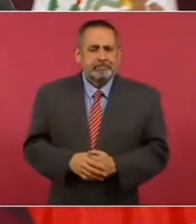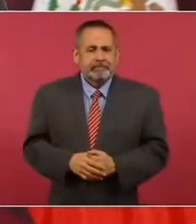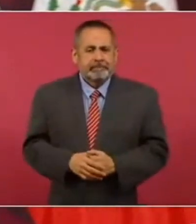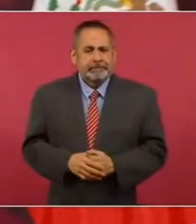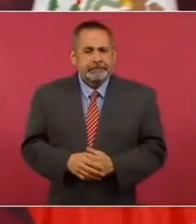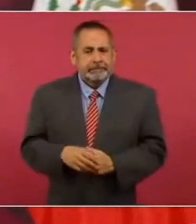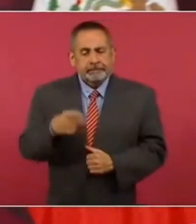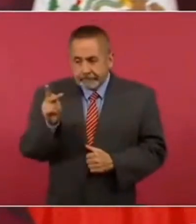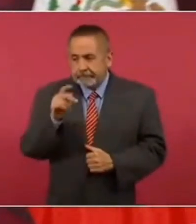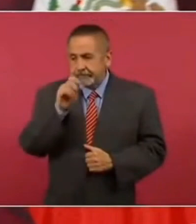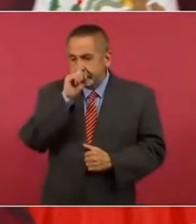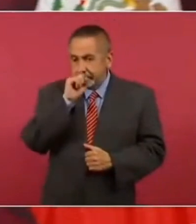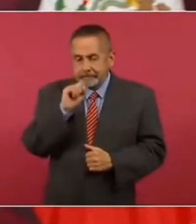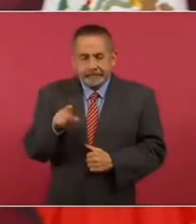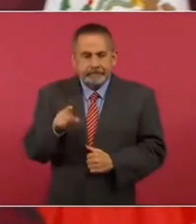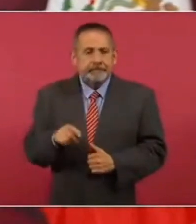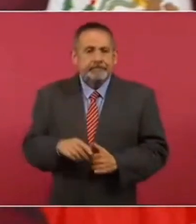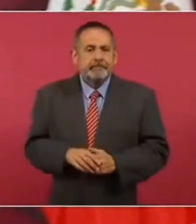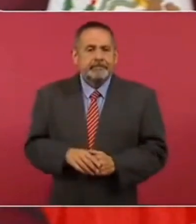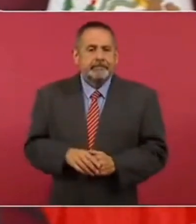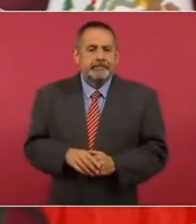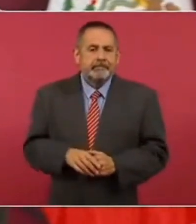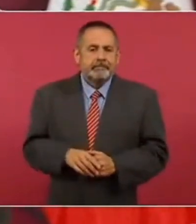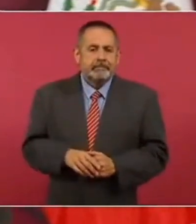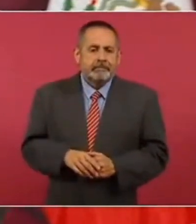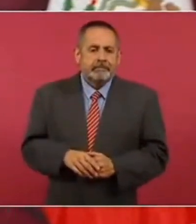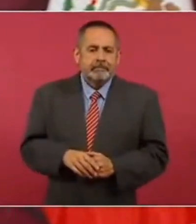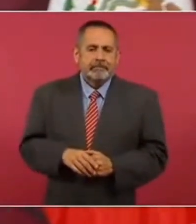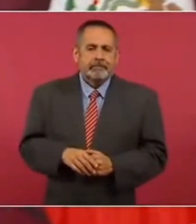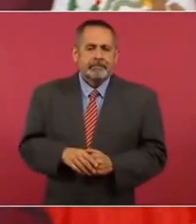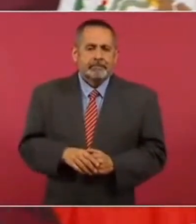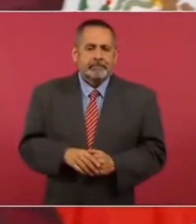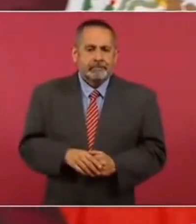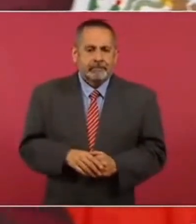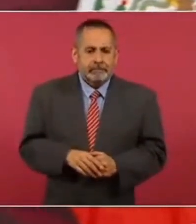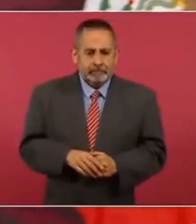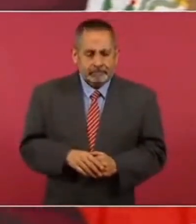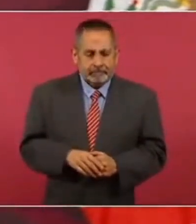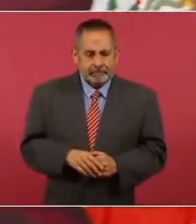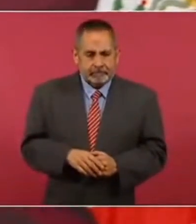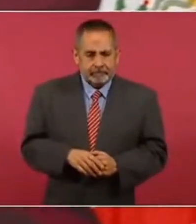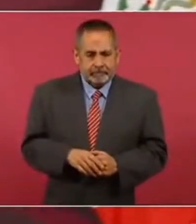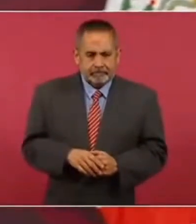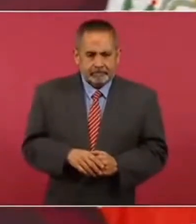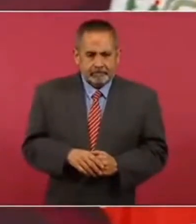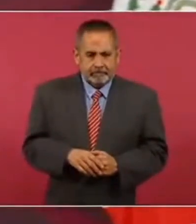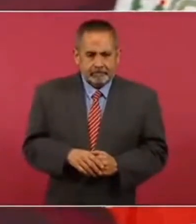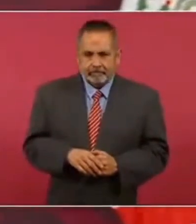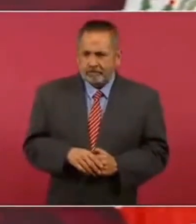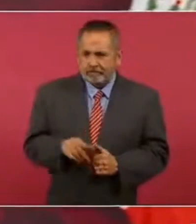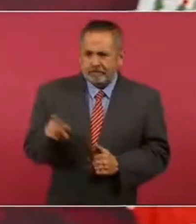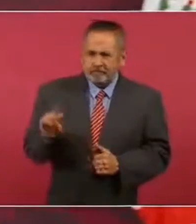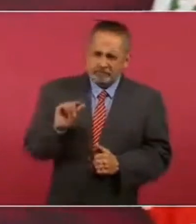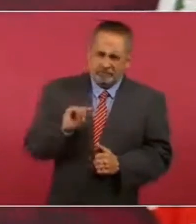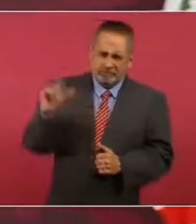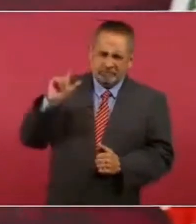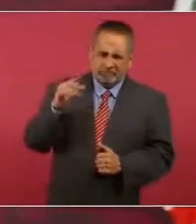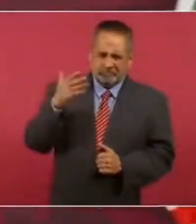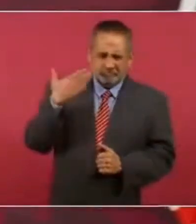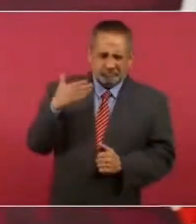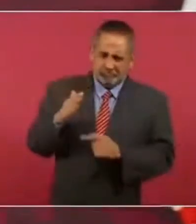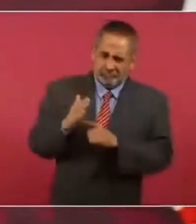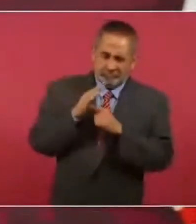Pero además de ser un ejemplo en el deporte,